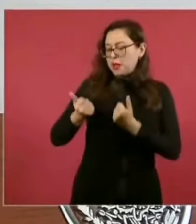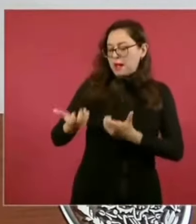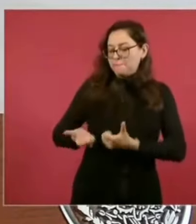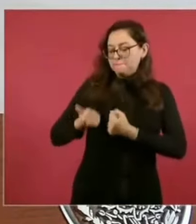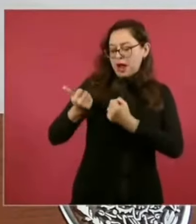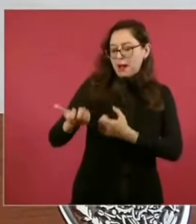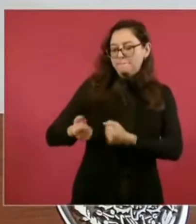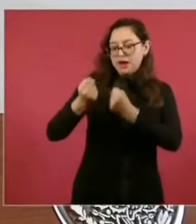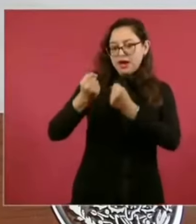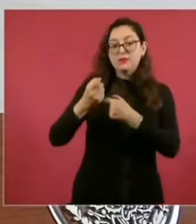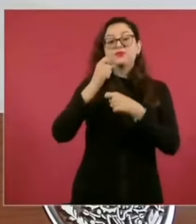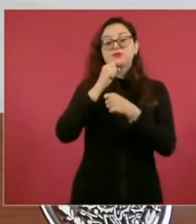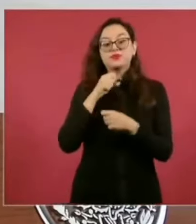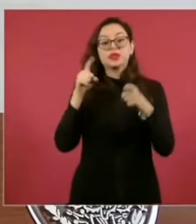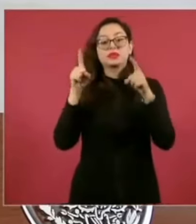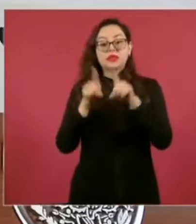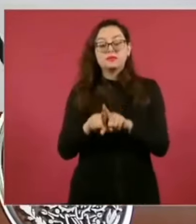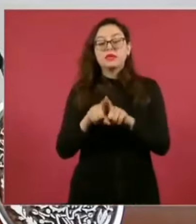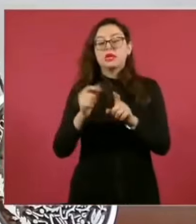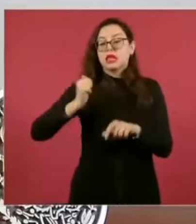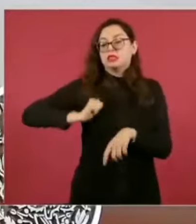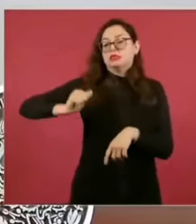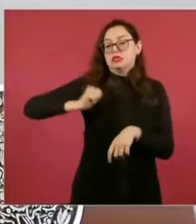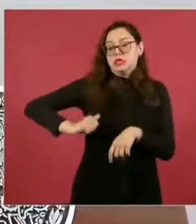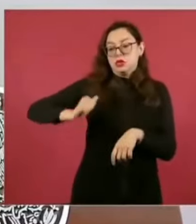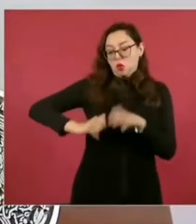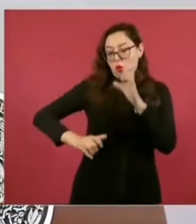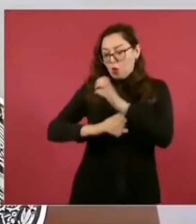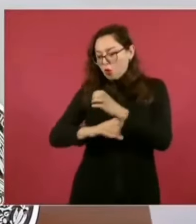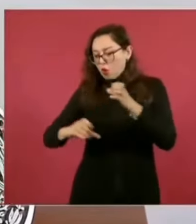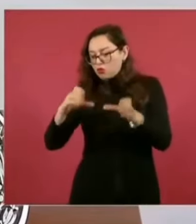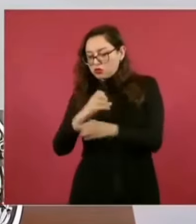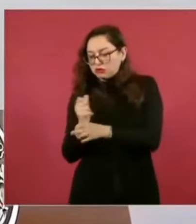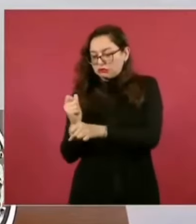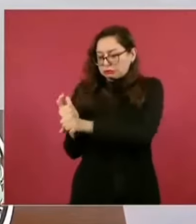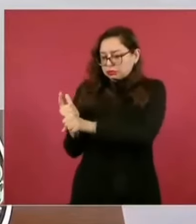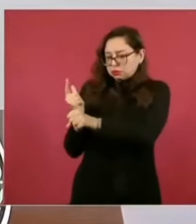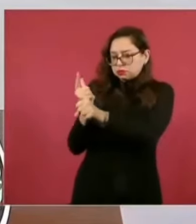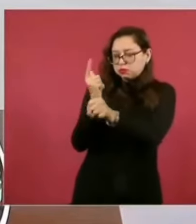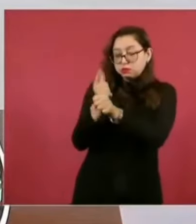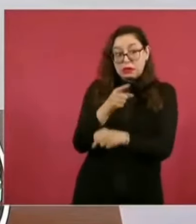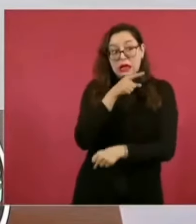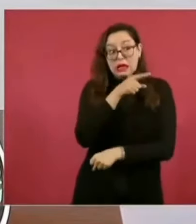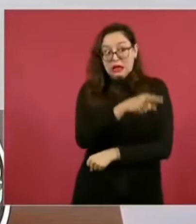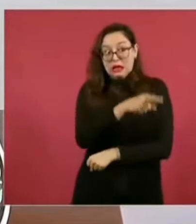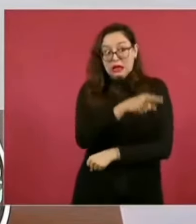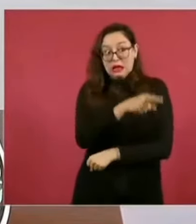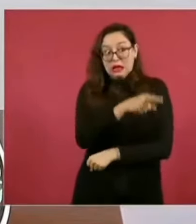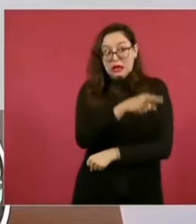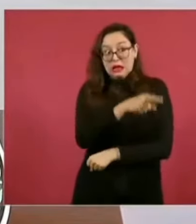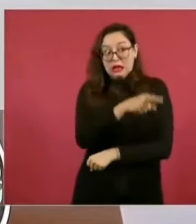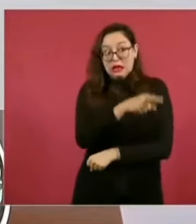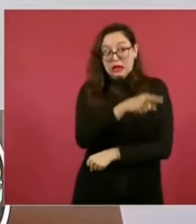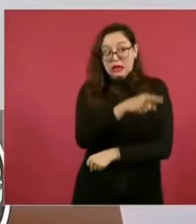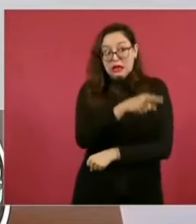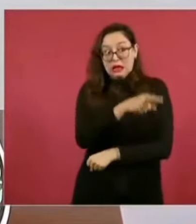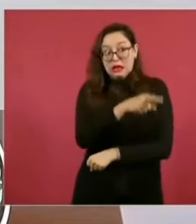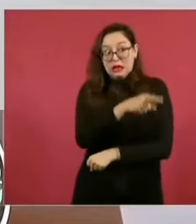rescate de piezas arqueológicas que se habían sustraído ilegalmente del país.